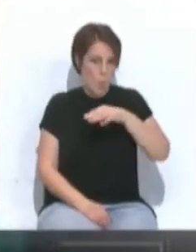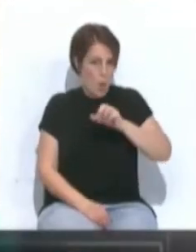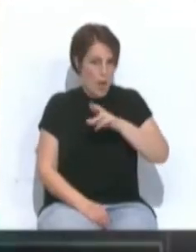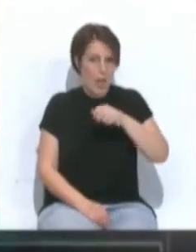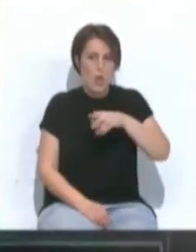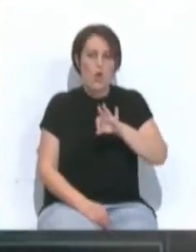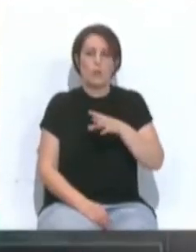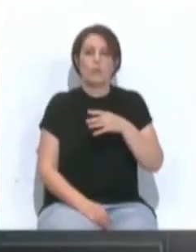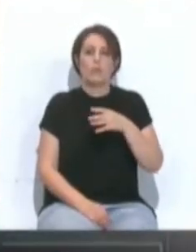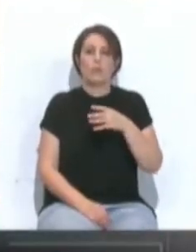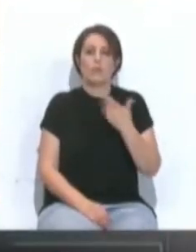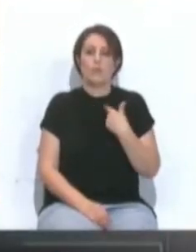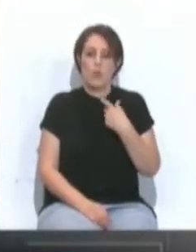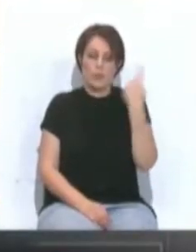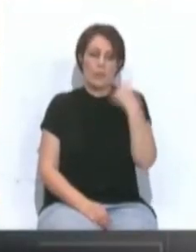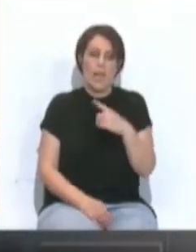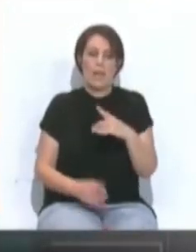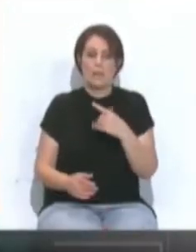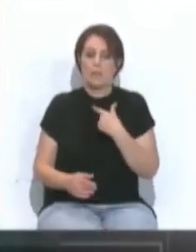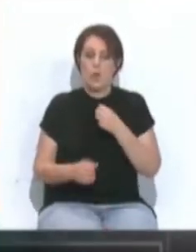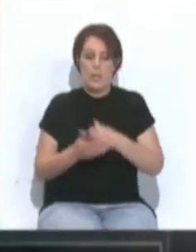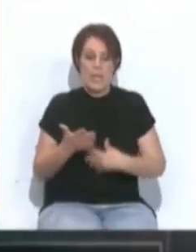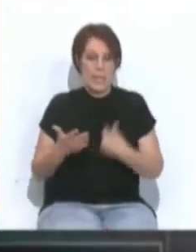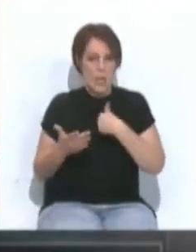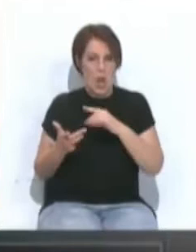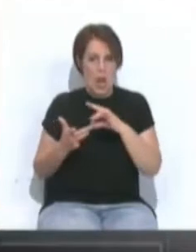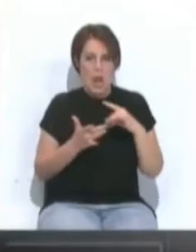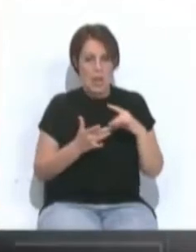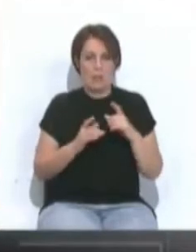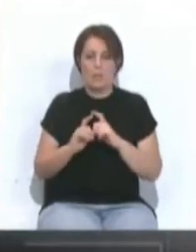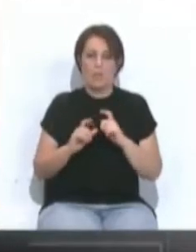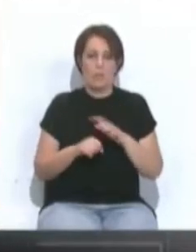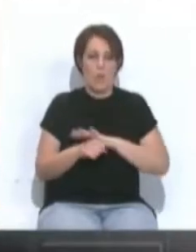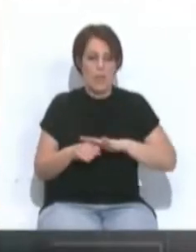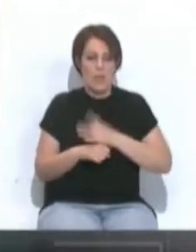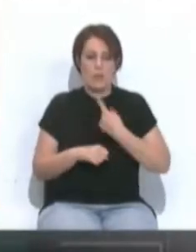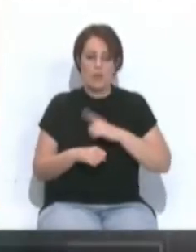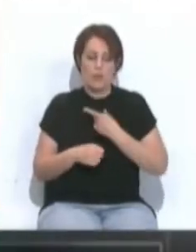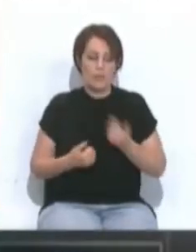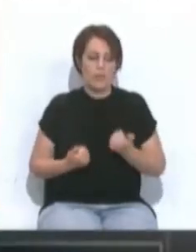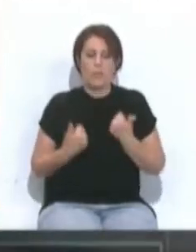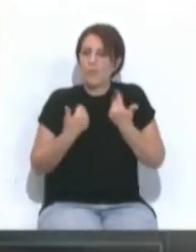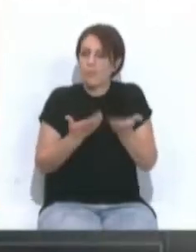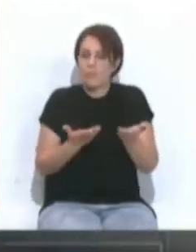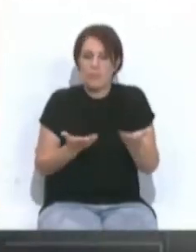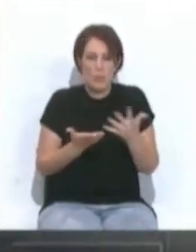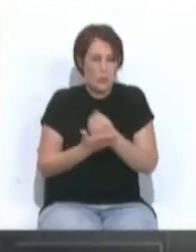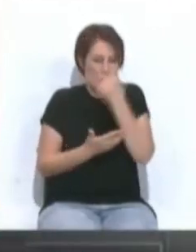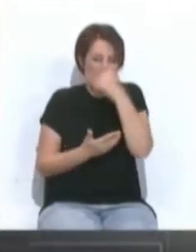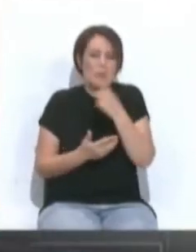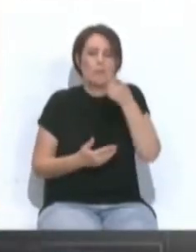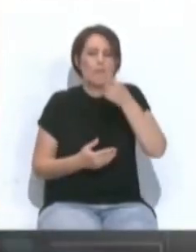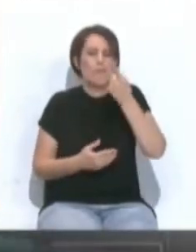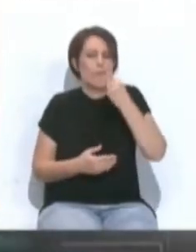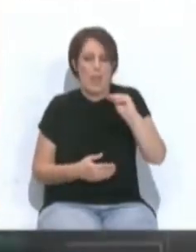convencida que la lista que encabezaré en la provincia vamos a dar de nosotros todo lo que sabemos y más